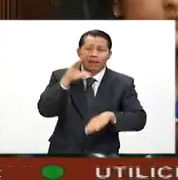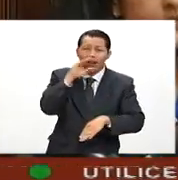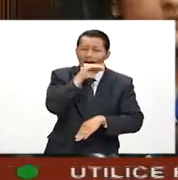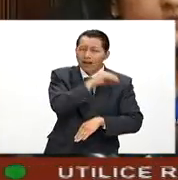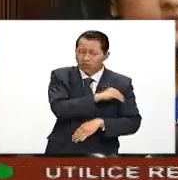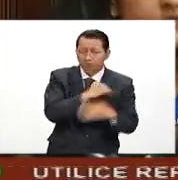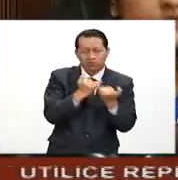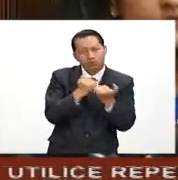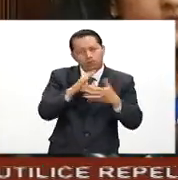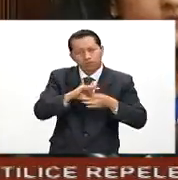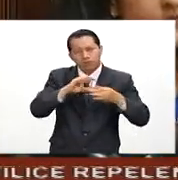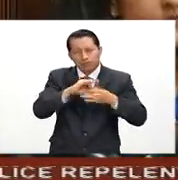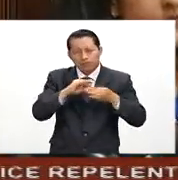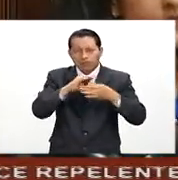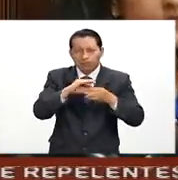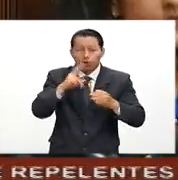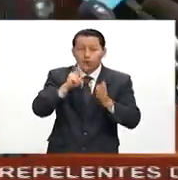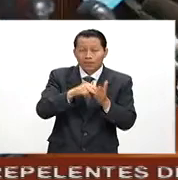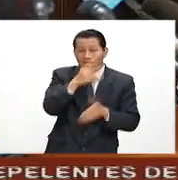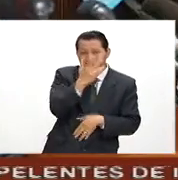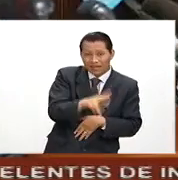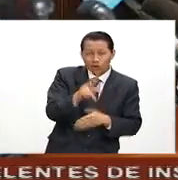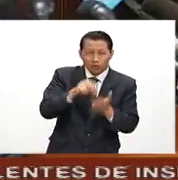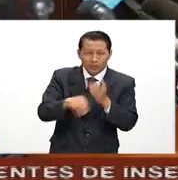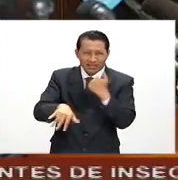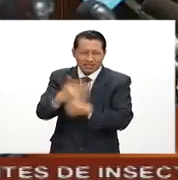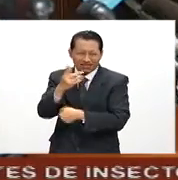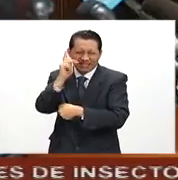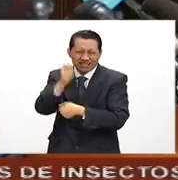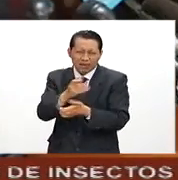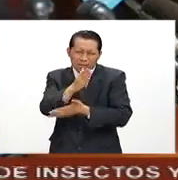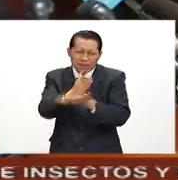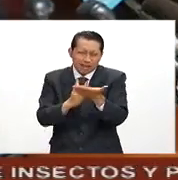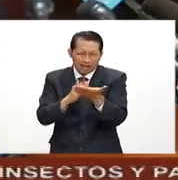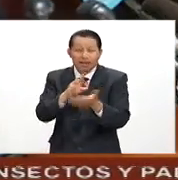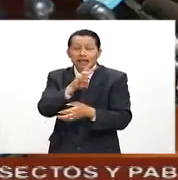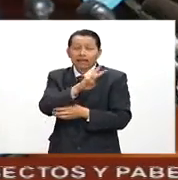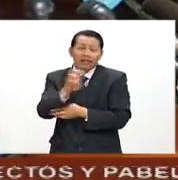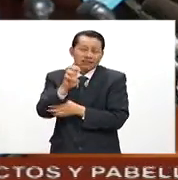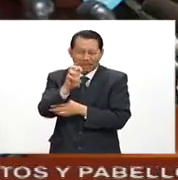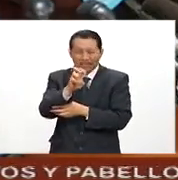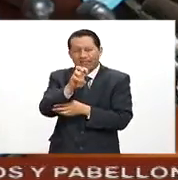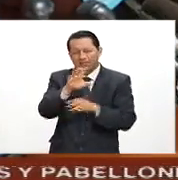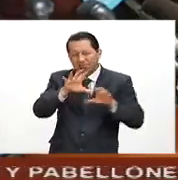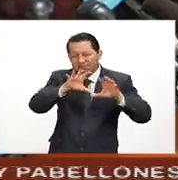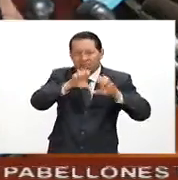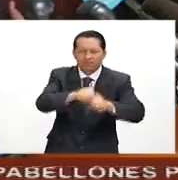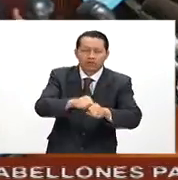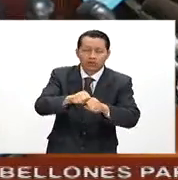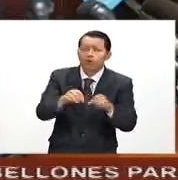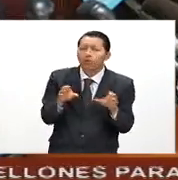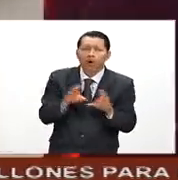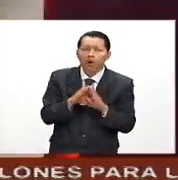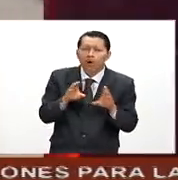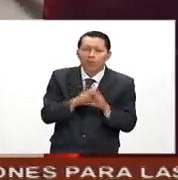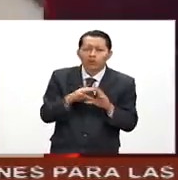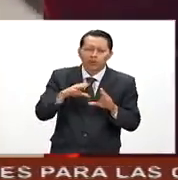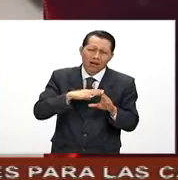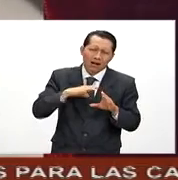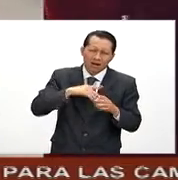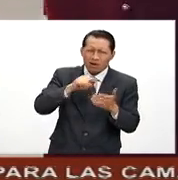El texto afirma que entre 2010 y 2015, casi la mitad de las 300 detenciones realizadas tuvieron lugar en